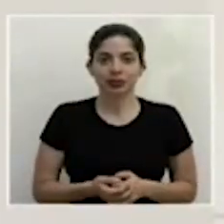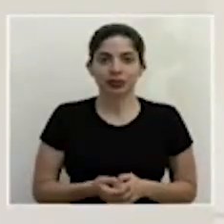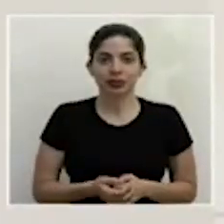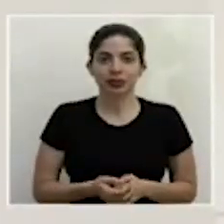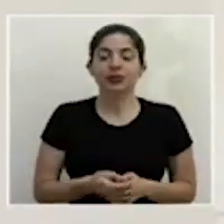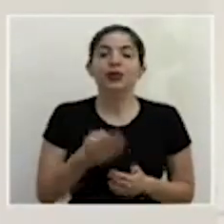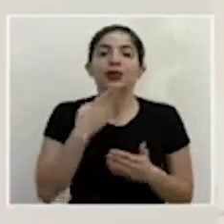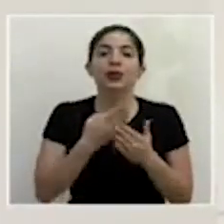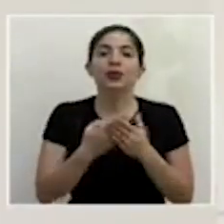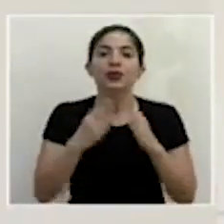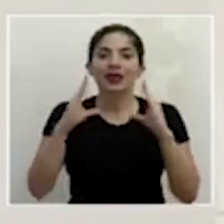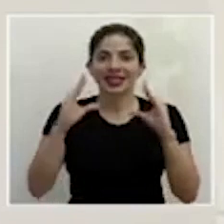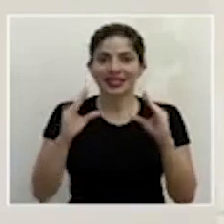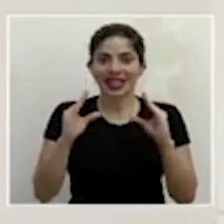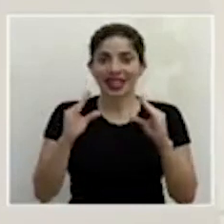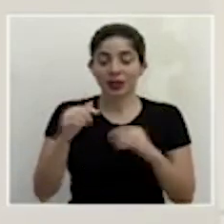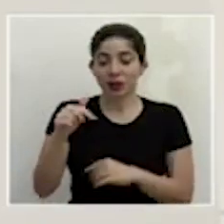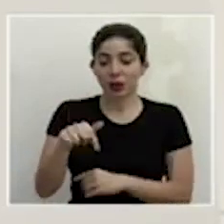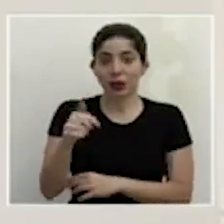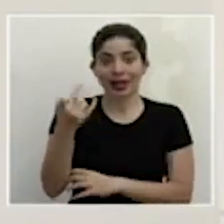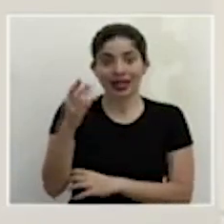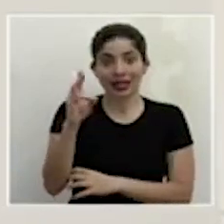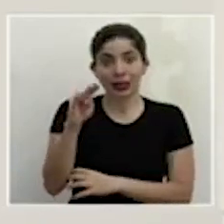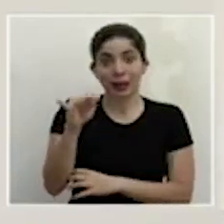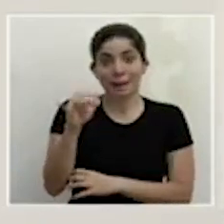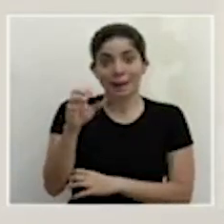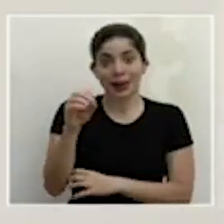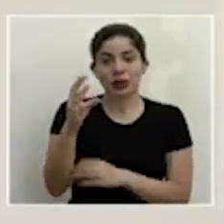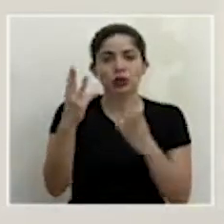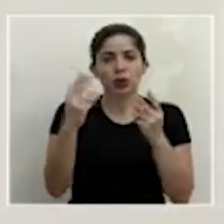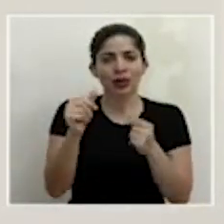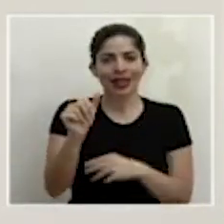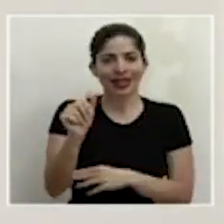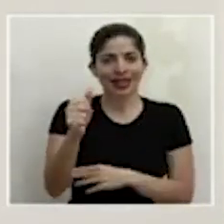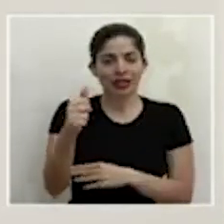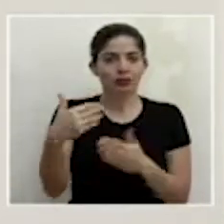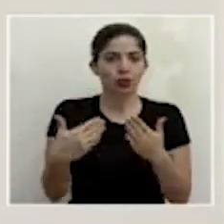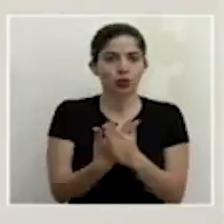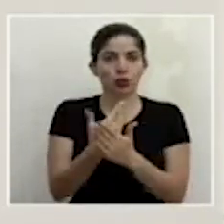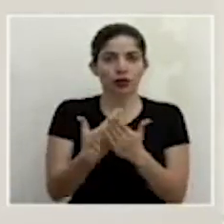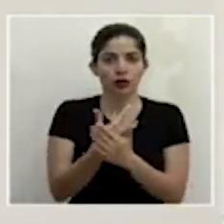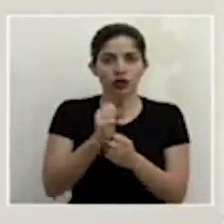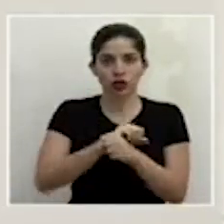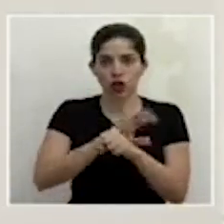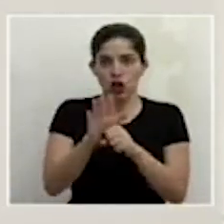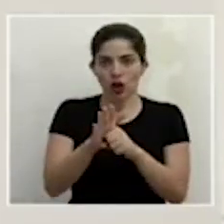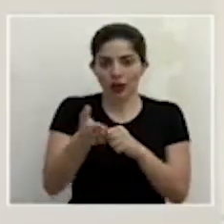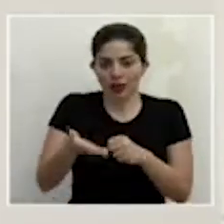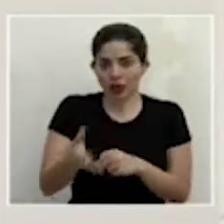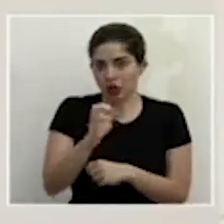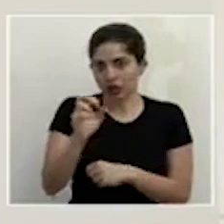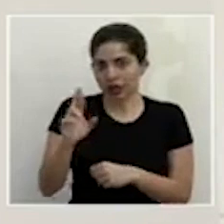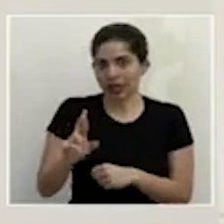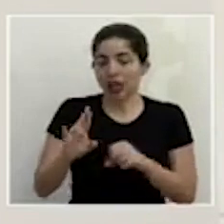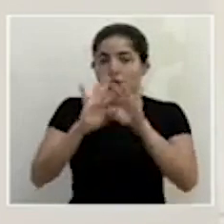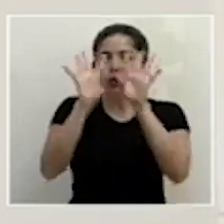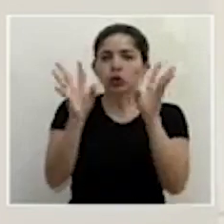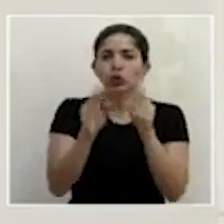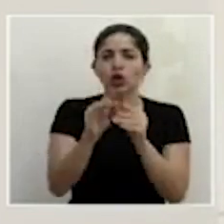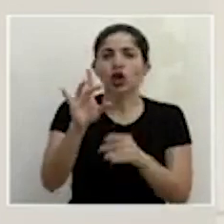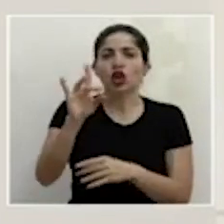Buenas tardes. Al ser 17 de mayo, se registran 10 casos nuevos de COVID-19 en Costa Rica, para un total de